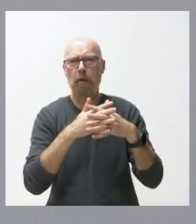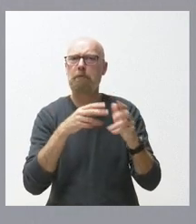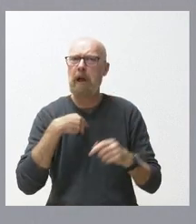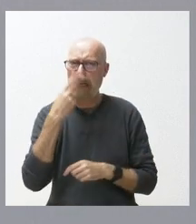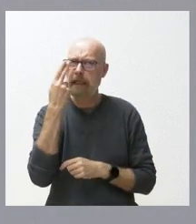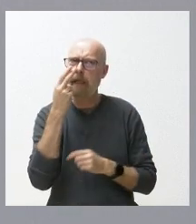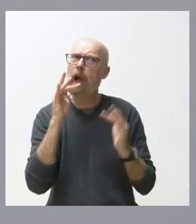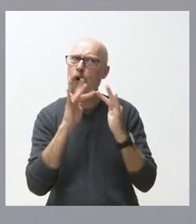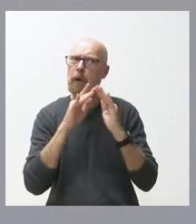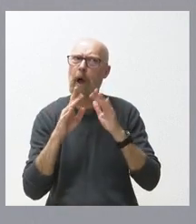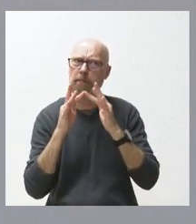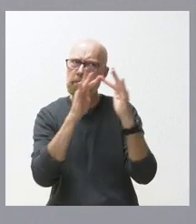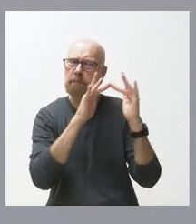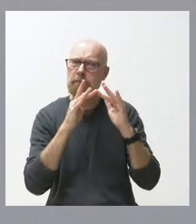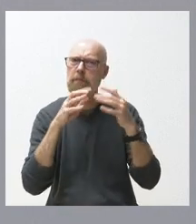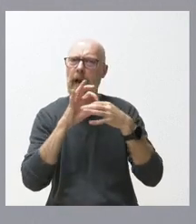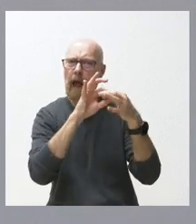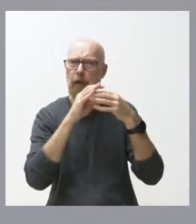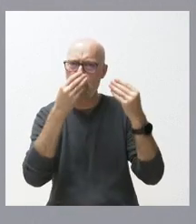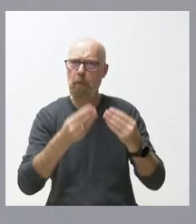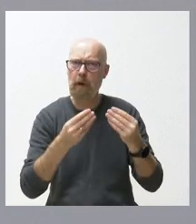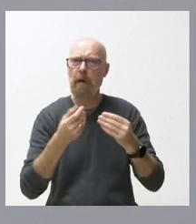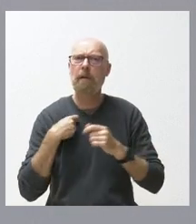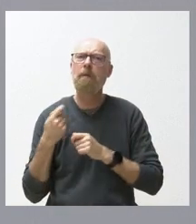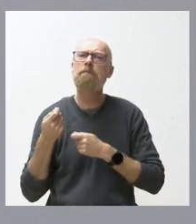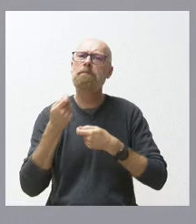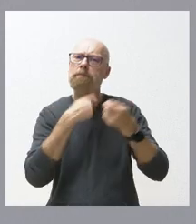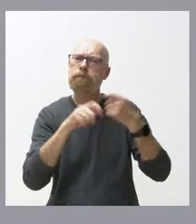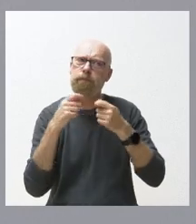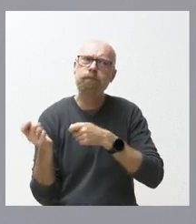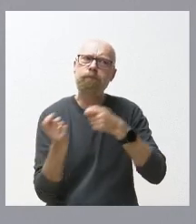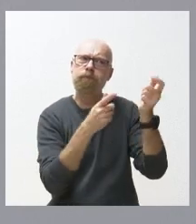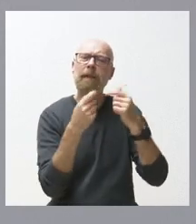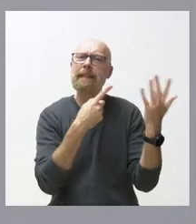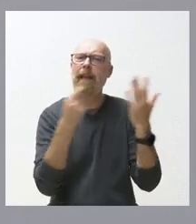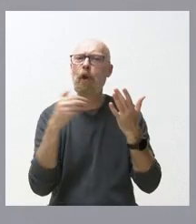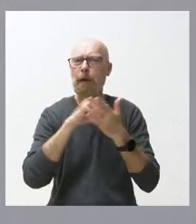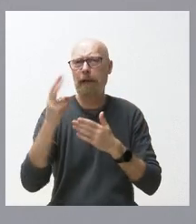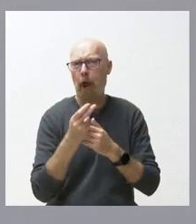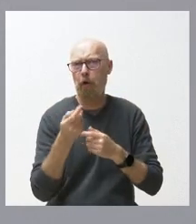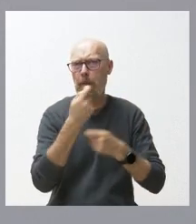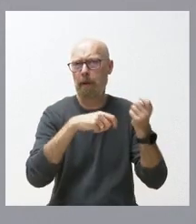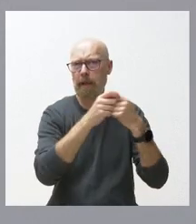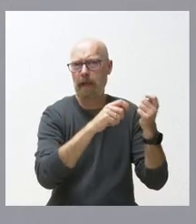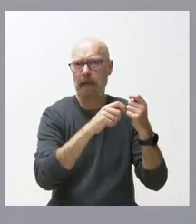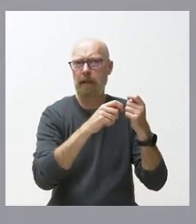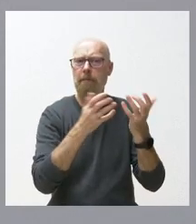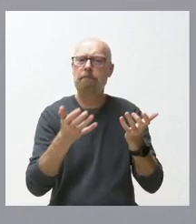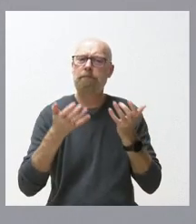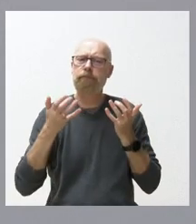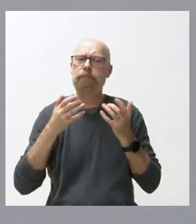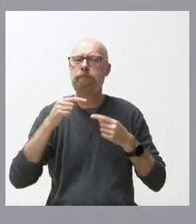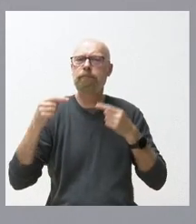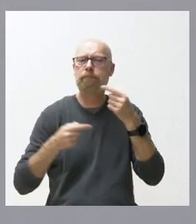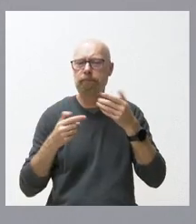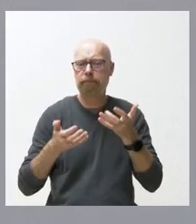con Estados Unidos exportamos 600 millones de euros cada año tenemos un superávit comercial de 297 millones de euros